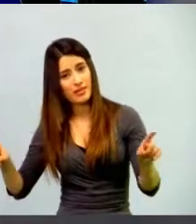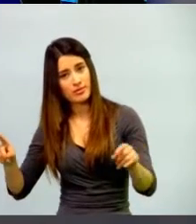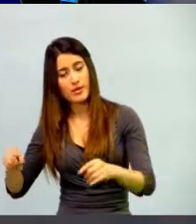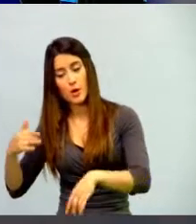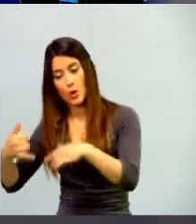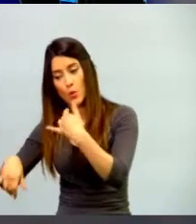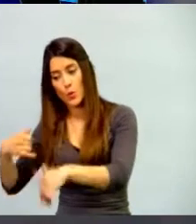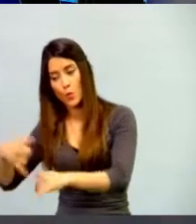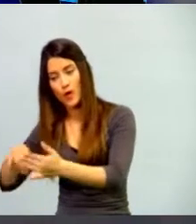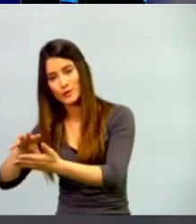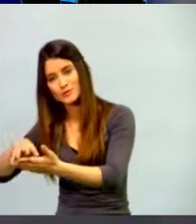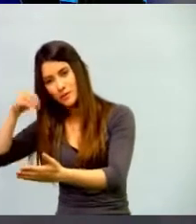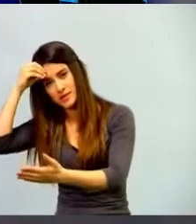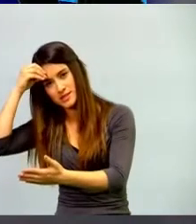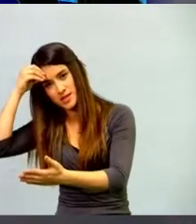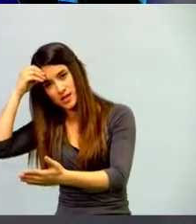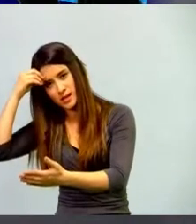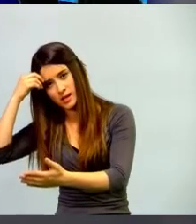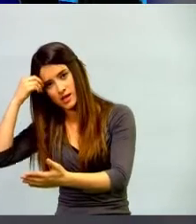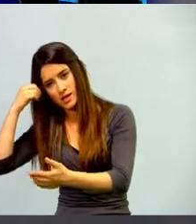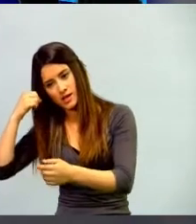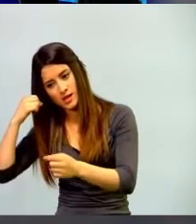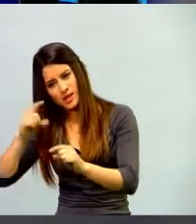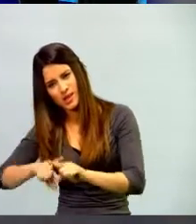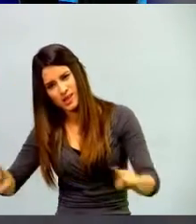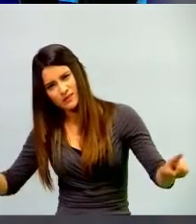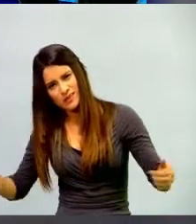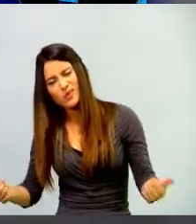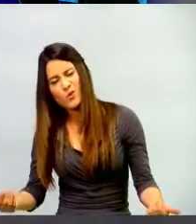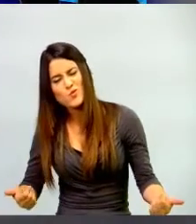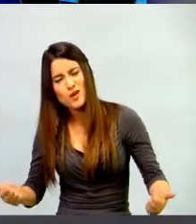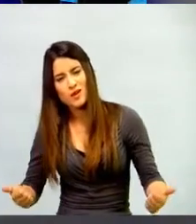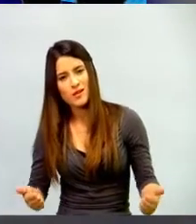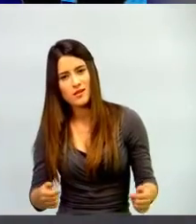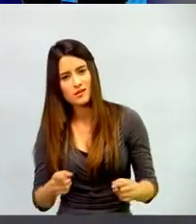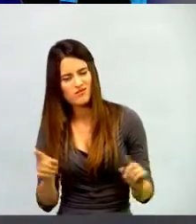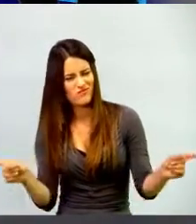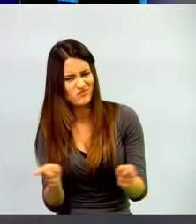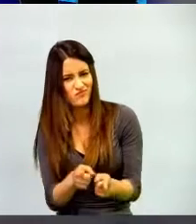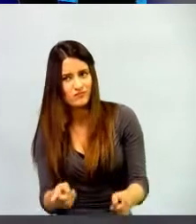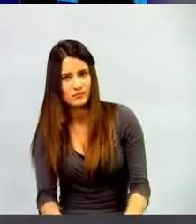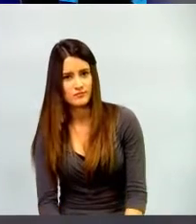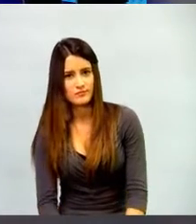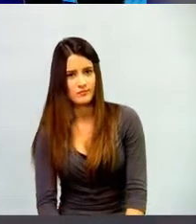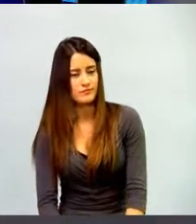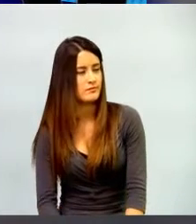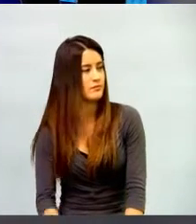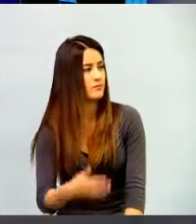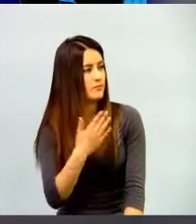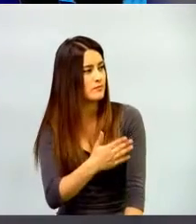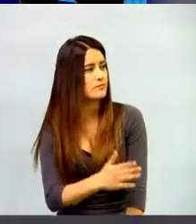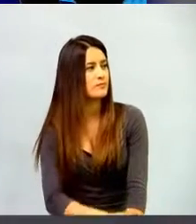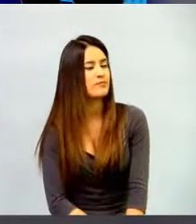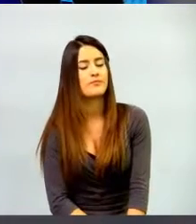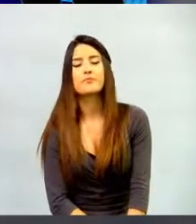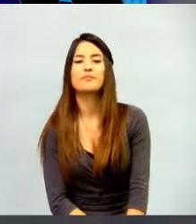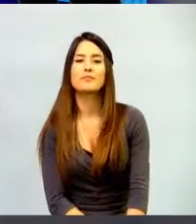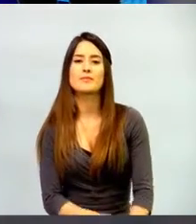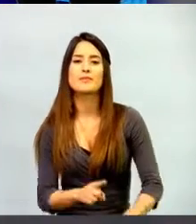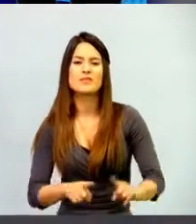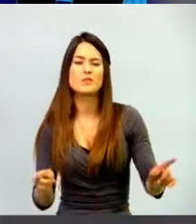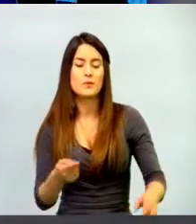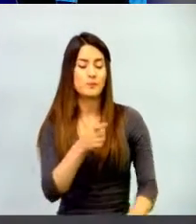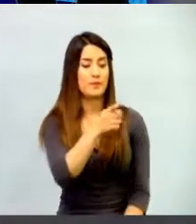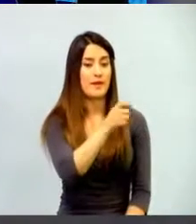Regálenme cada uno, en una frasecita, la diferencia. Vale, yo considero que la diferencia es que